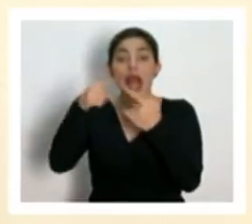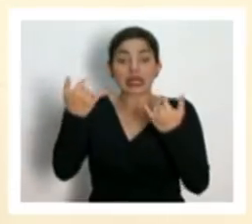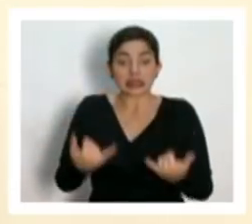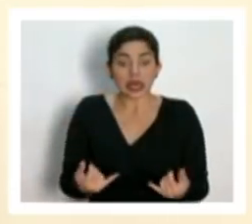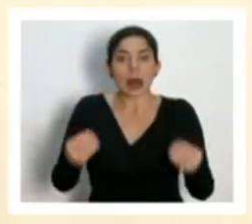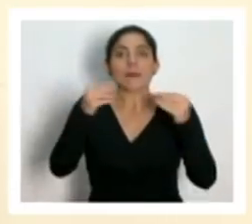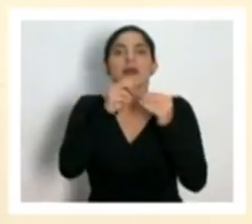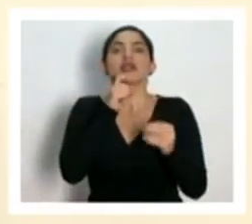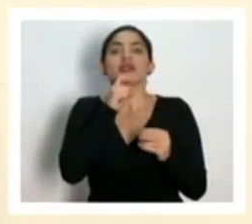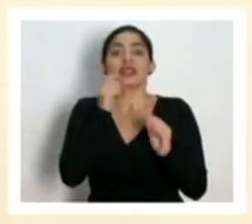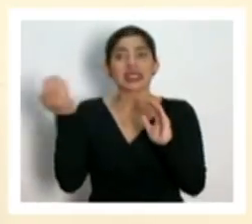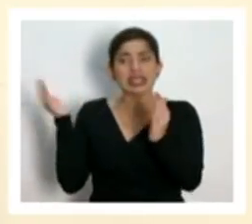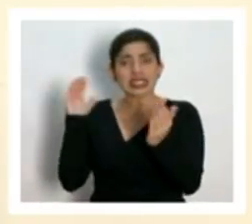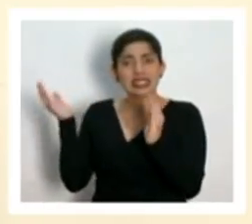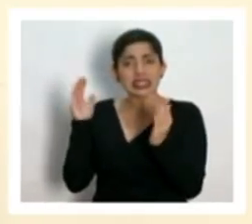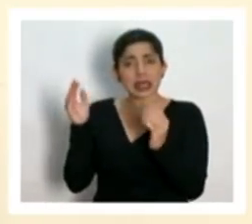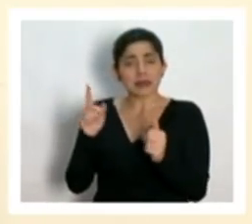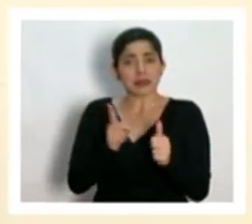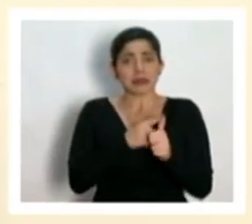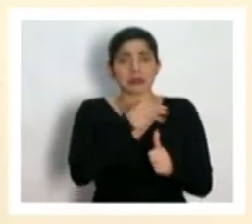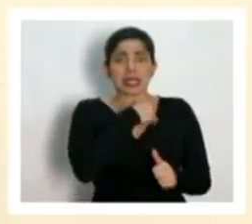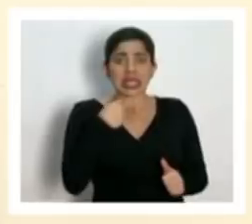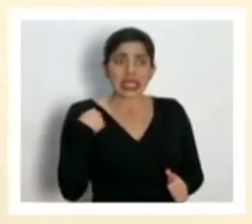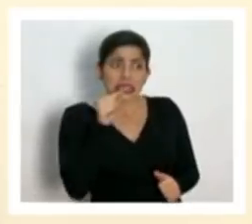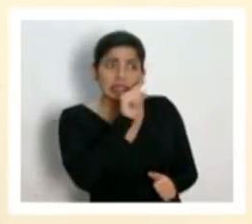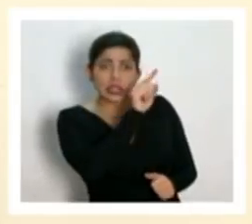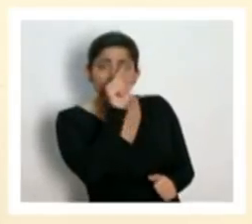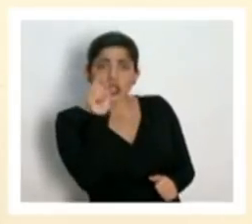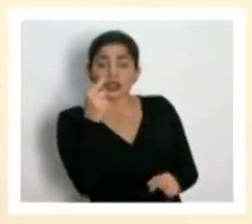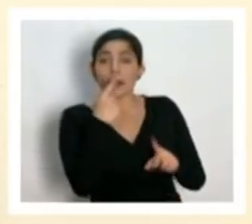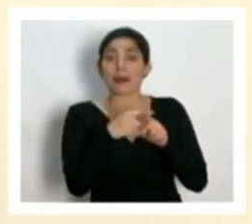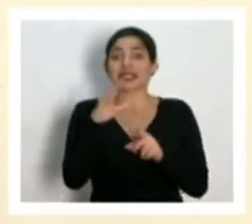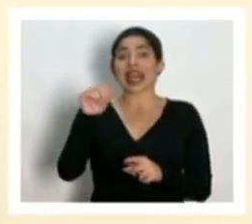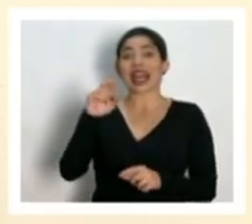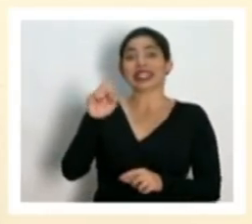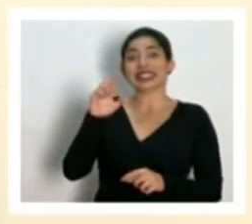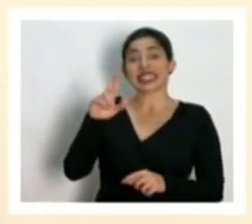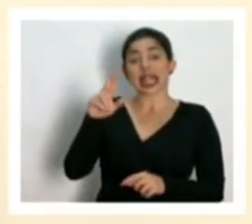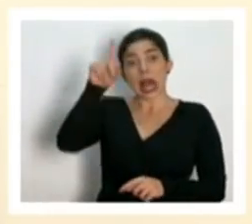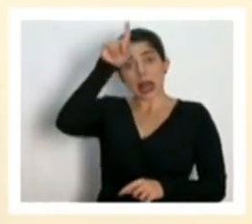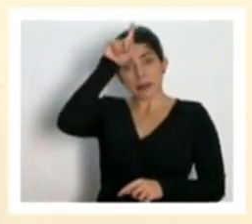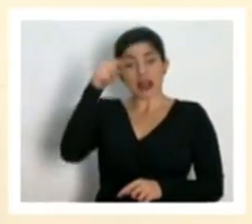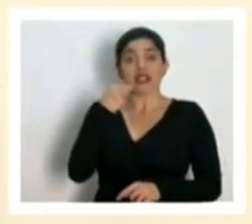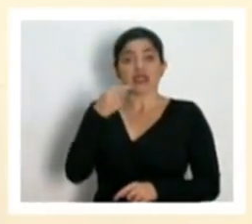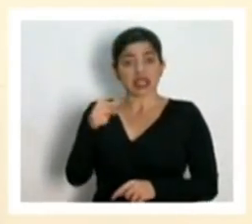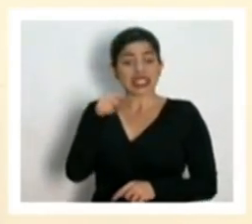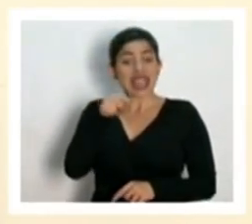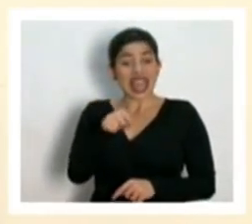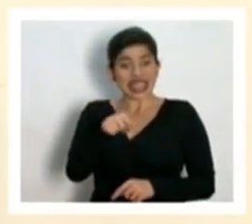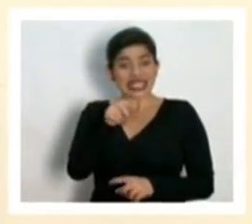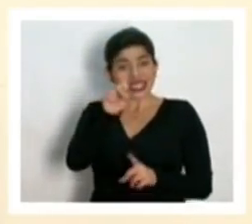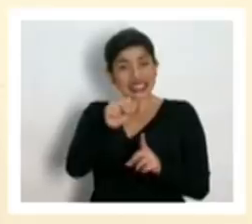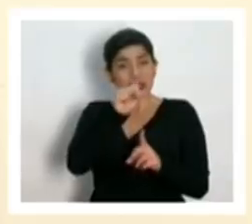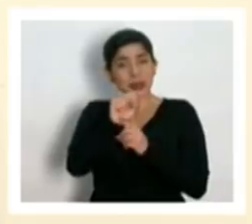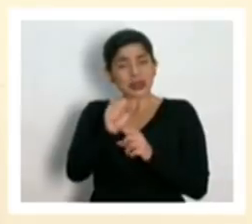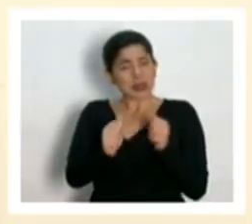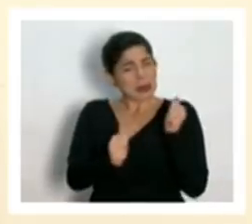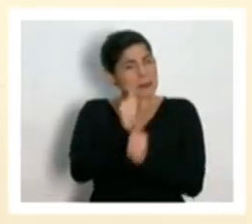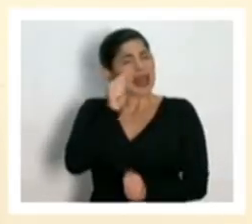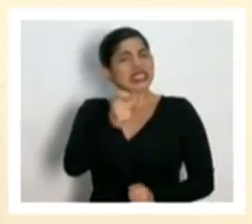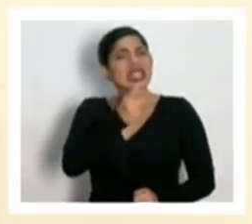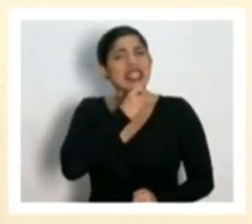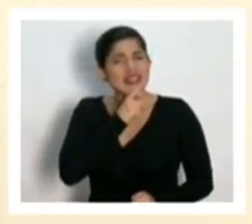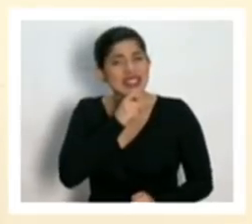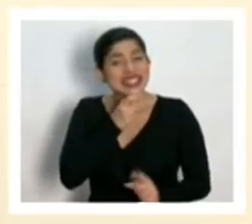lo han dicho los primeros ministros y la canciller alemana así lo han dicho el evento más difícil